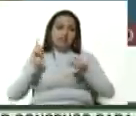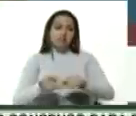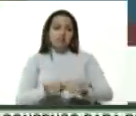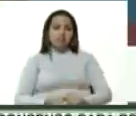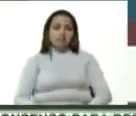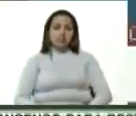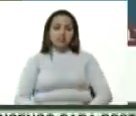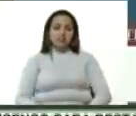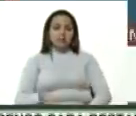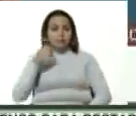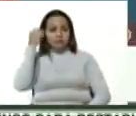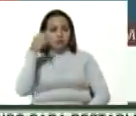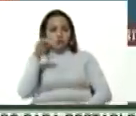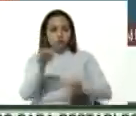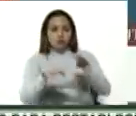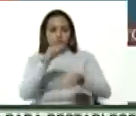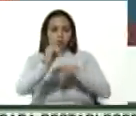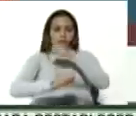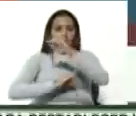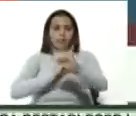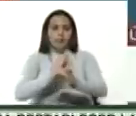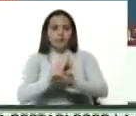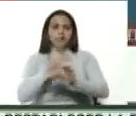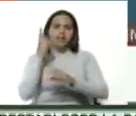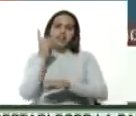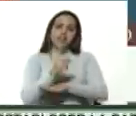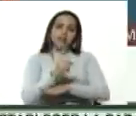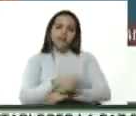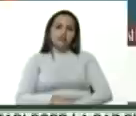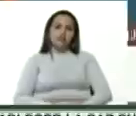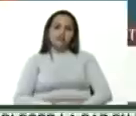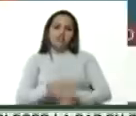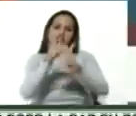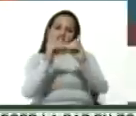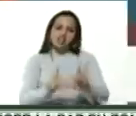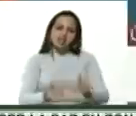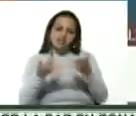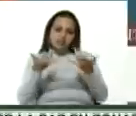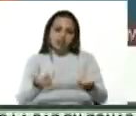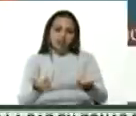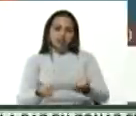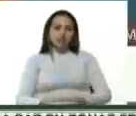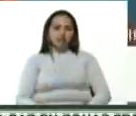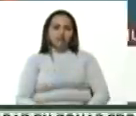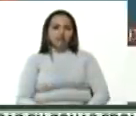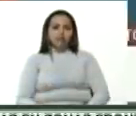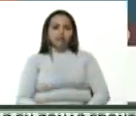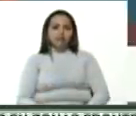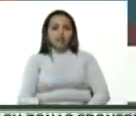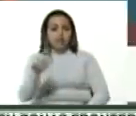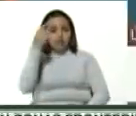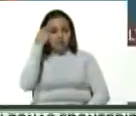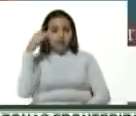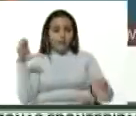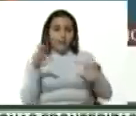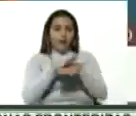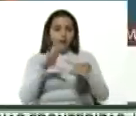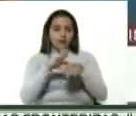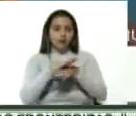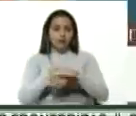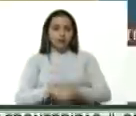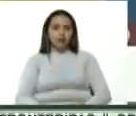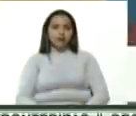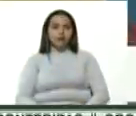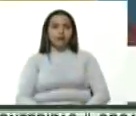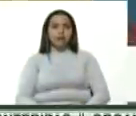bueno, creemos que la Corte Penal Internacional debe entrar a decidir cuanto antes. El día martes, por